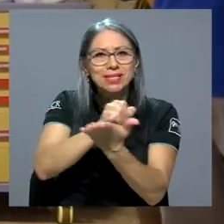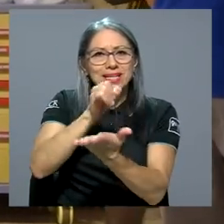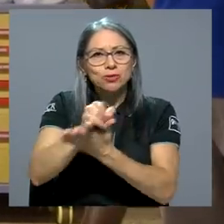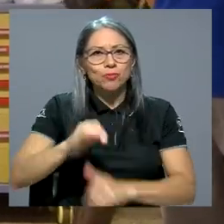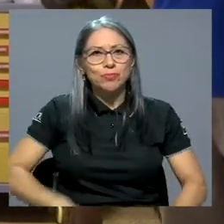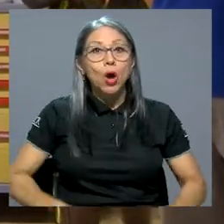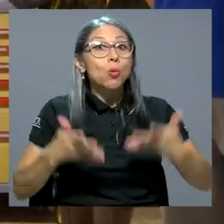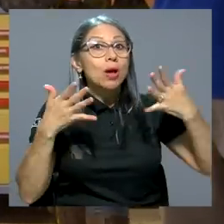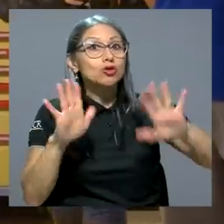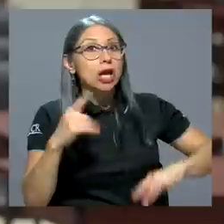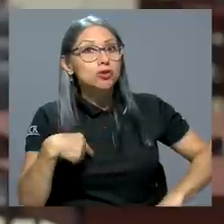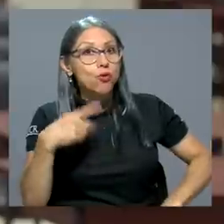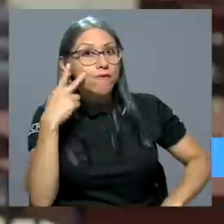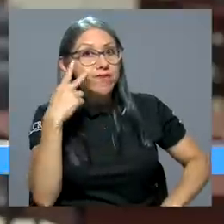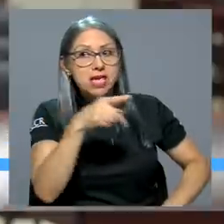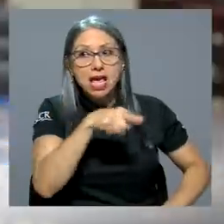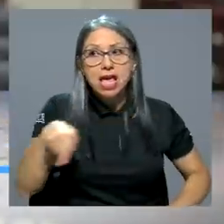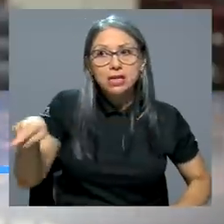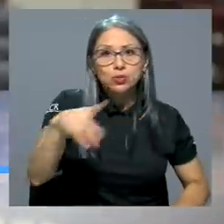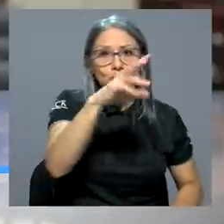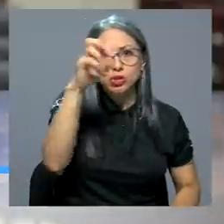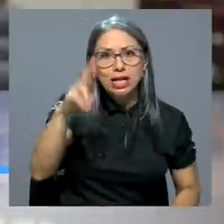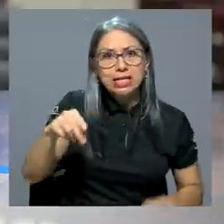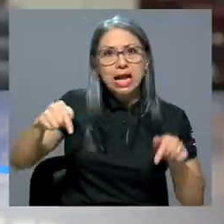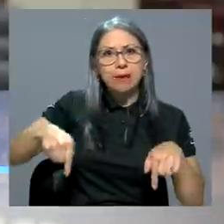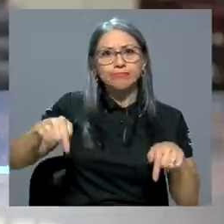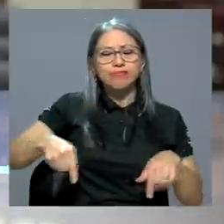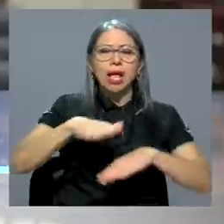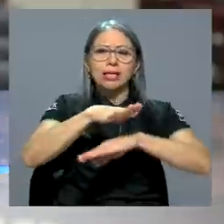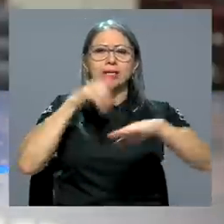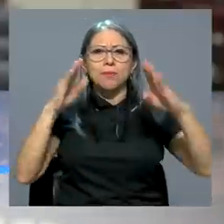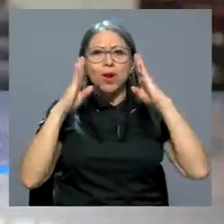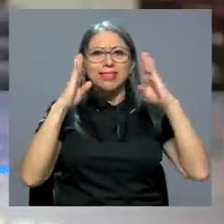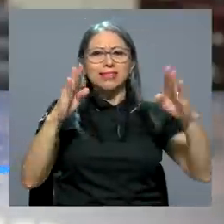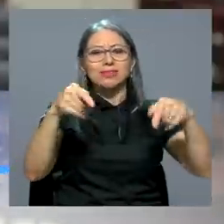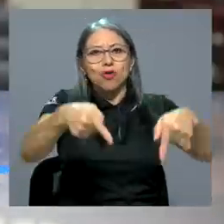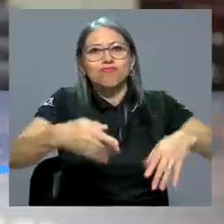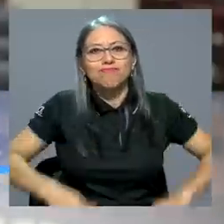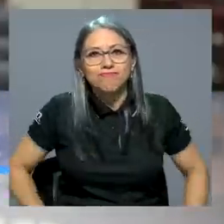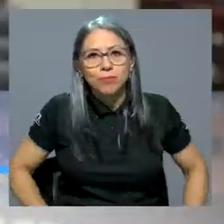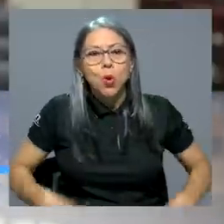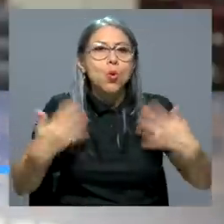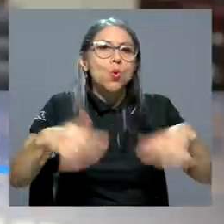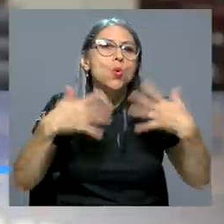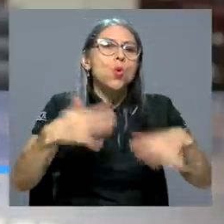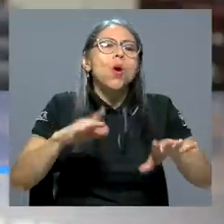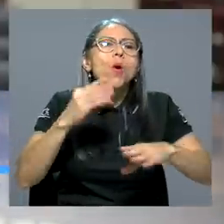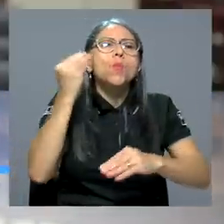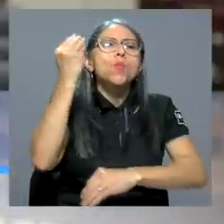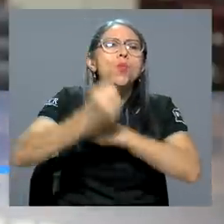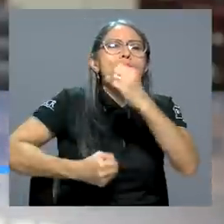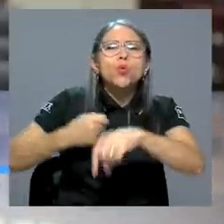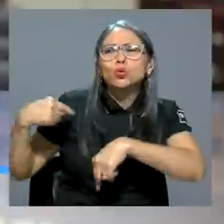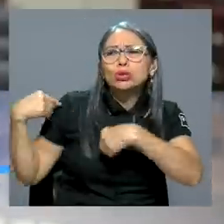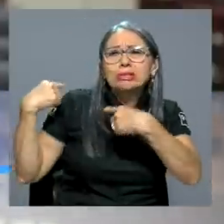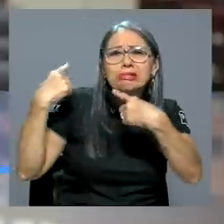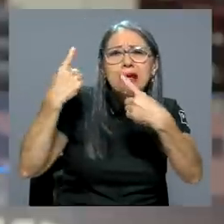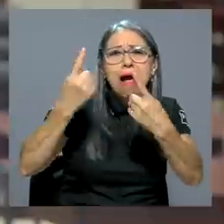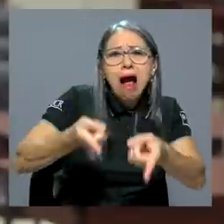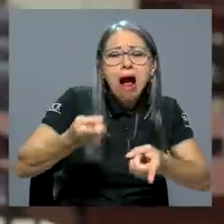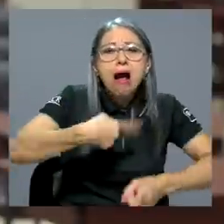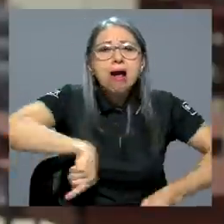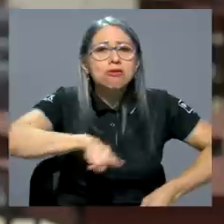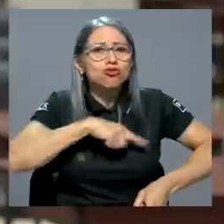teníamos esto aquí en Costa Rica, me llamó poderosamente la atención de cómo desde hace muchos años, siendo muy honesto, no